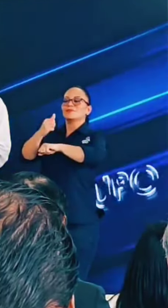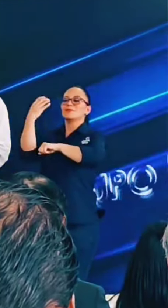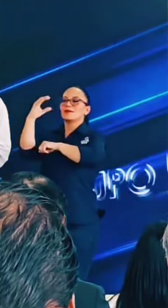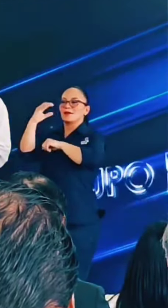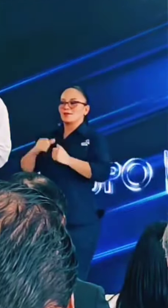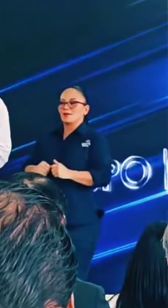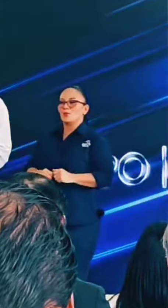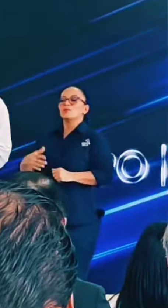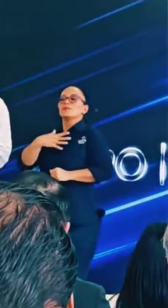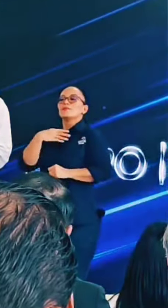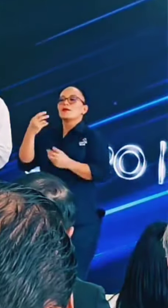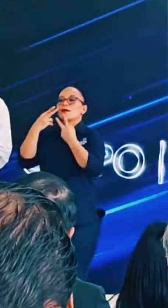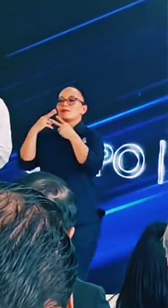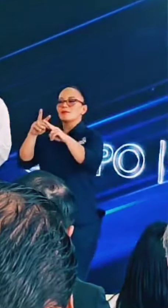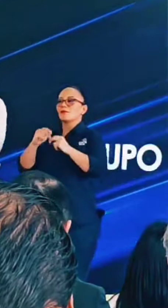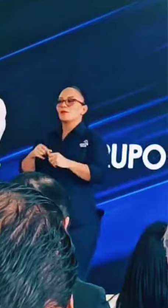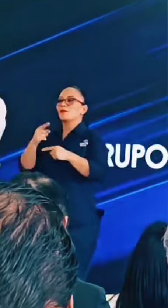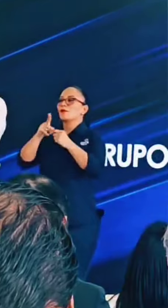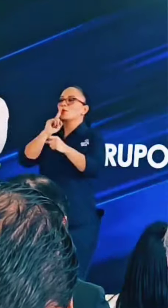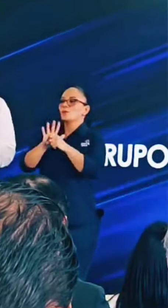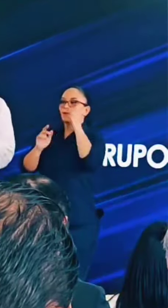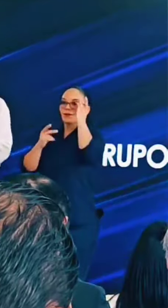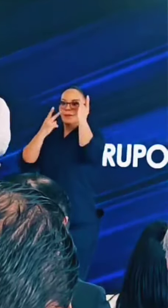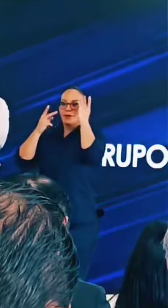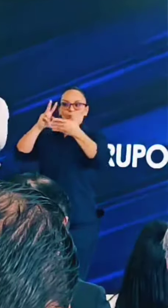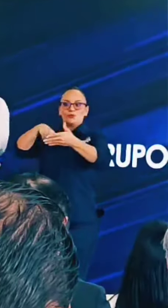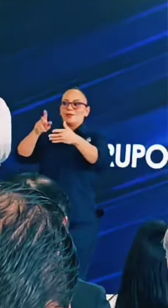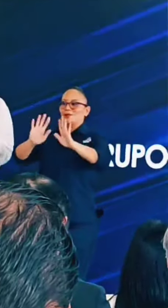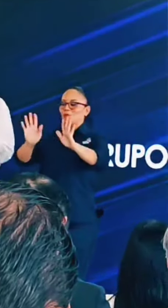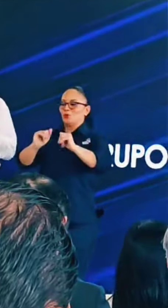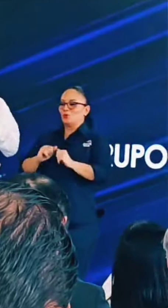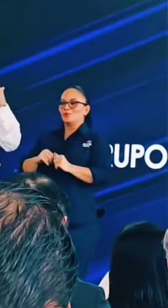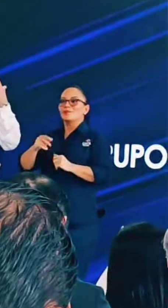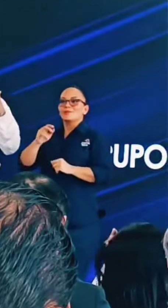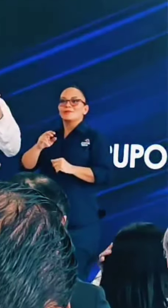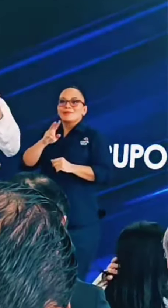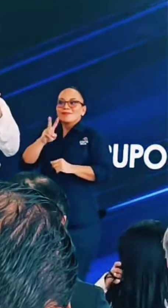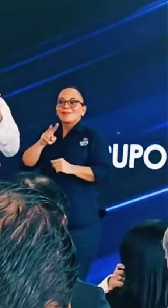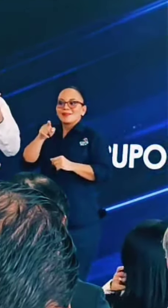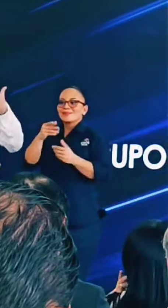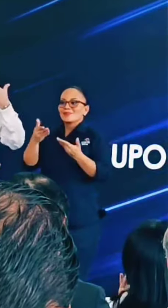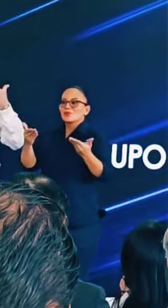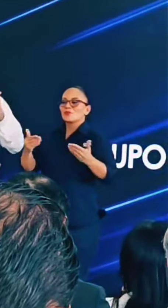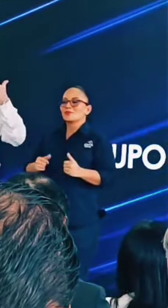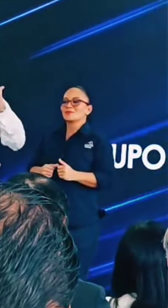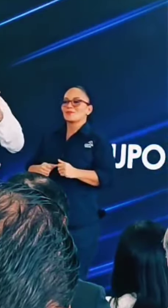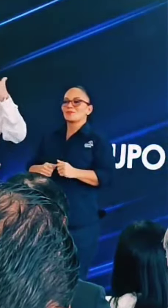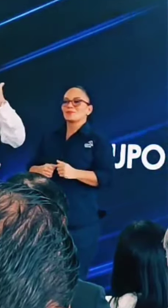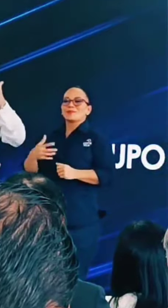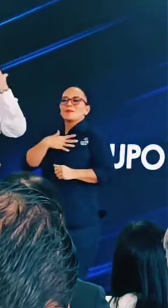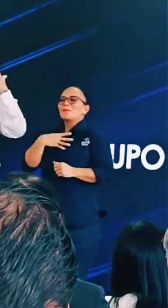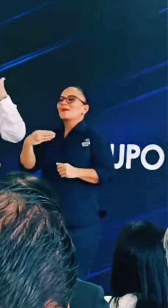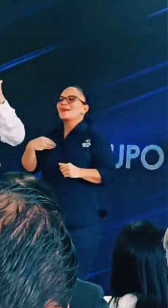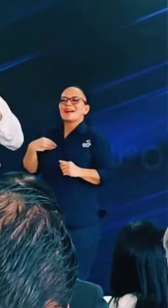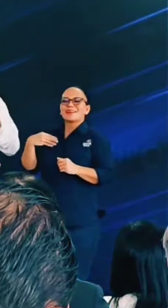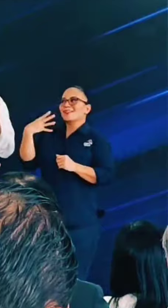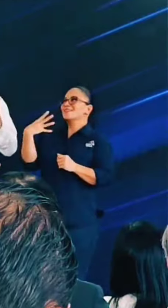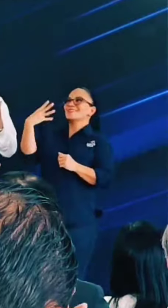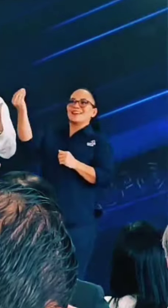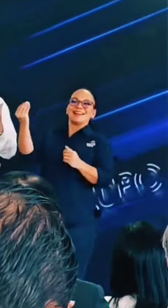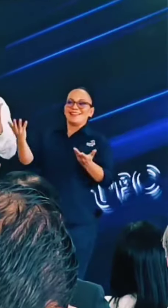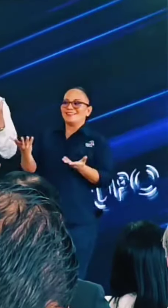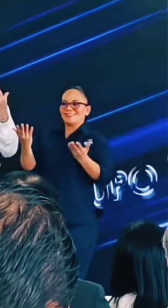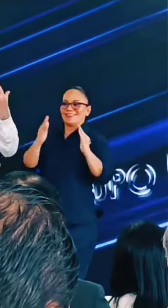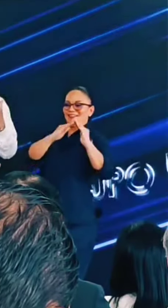Me encanta ver que van a cumplir. Vean que no estoy leyendo, es que de veras estas cosas, por eso a me encanta salir